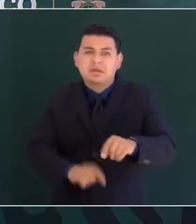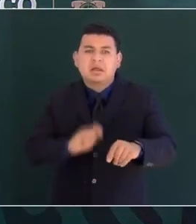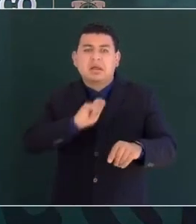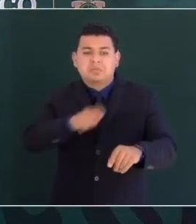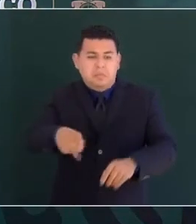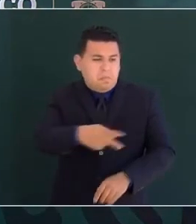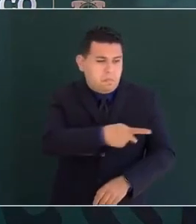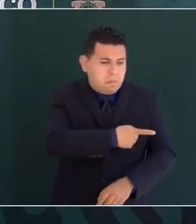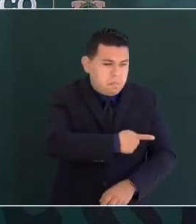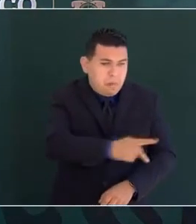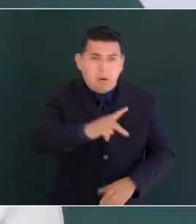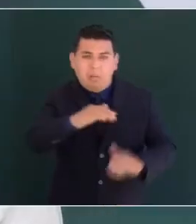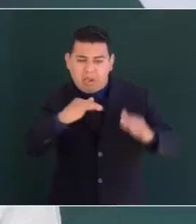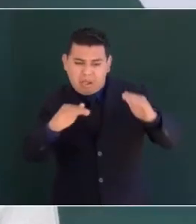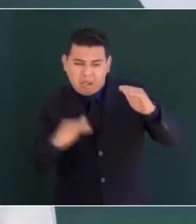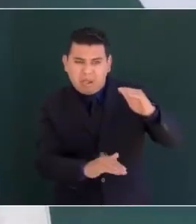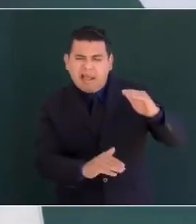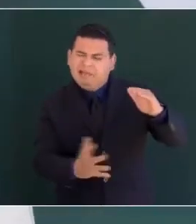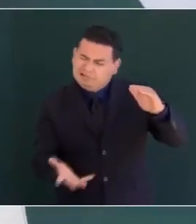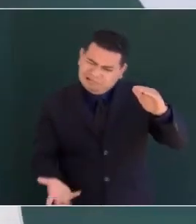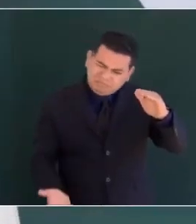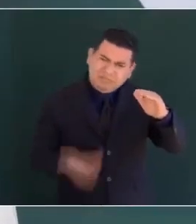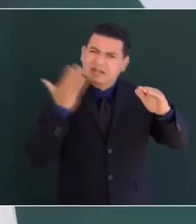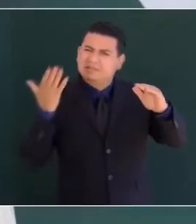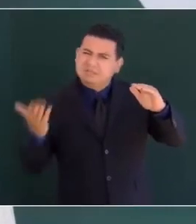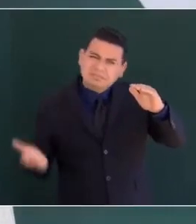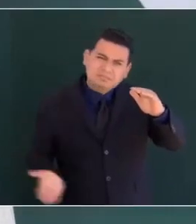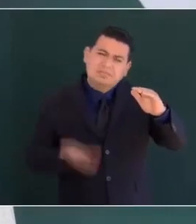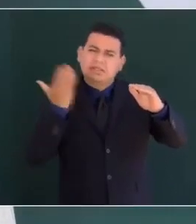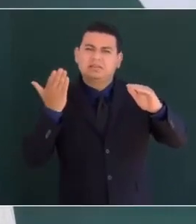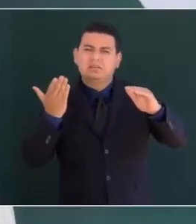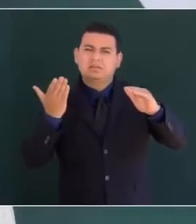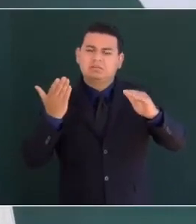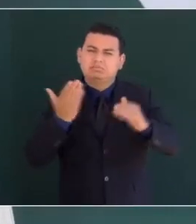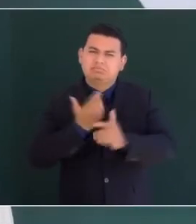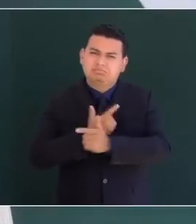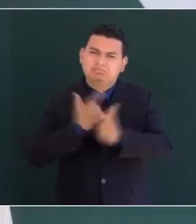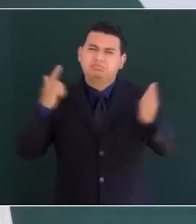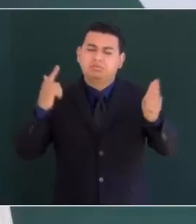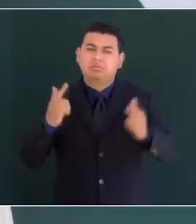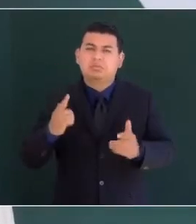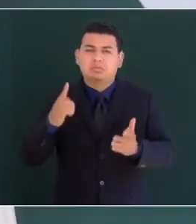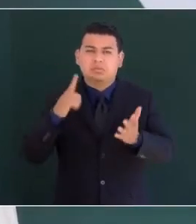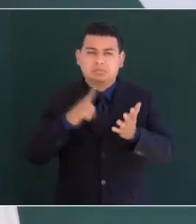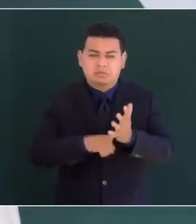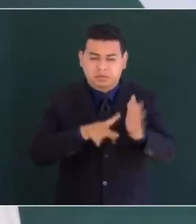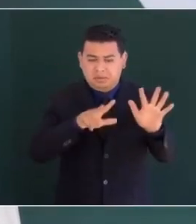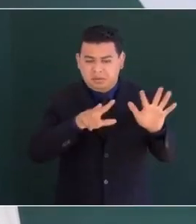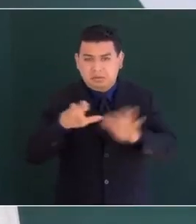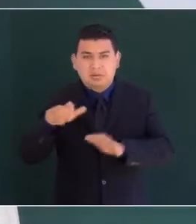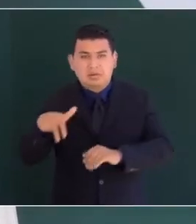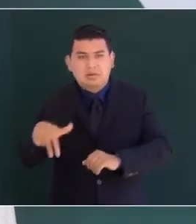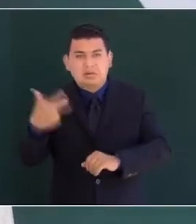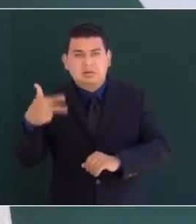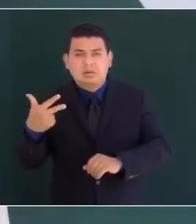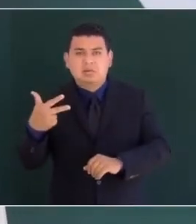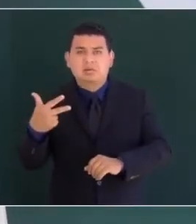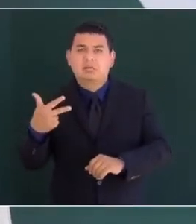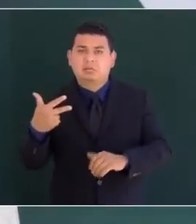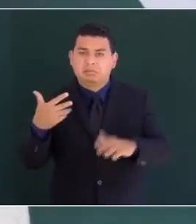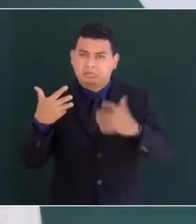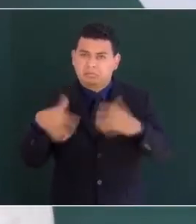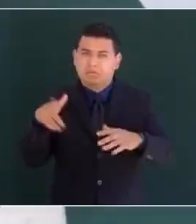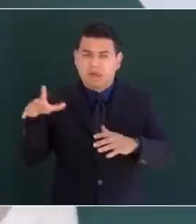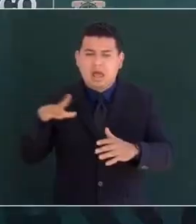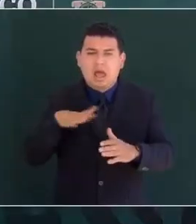abajo a los pobres en 1813 en su célebre